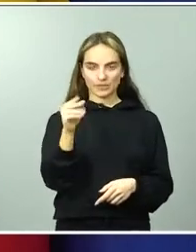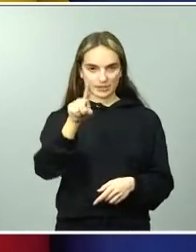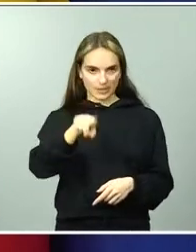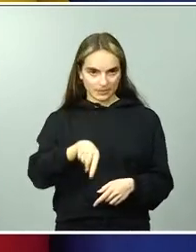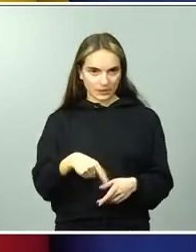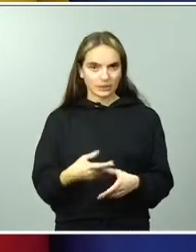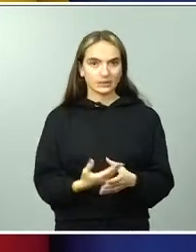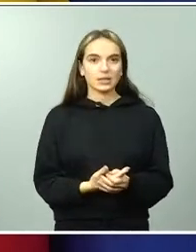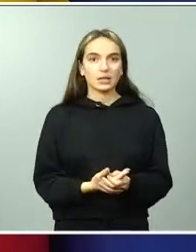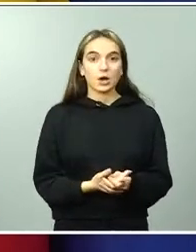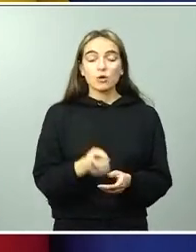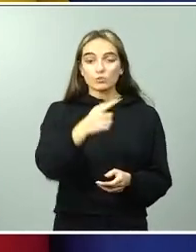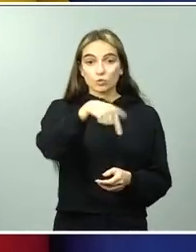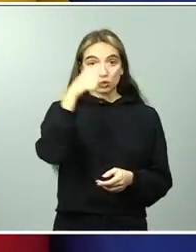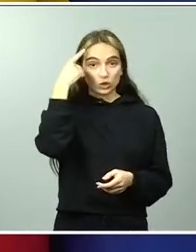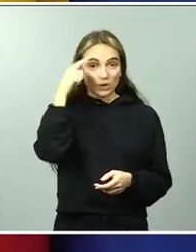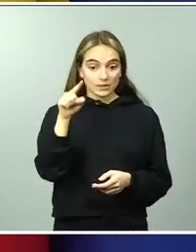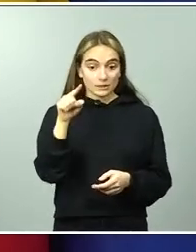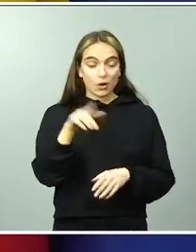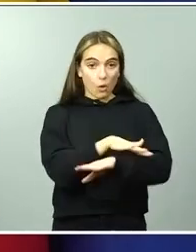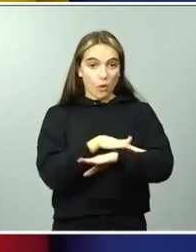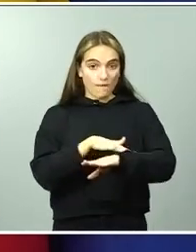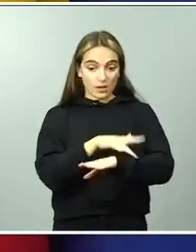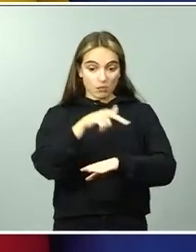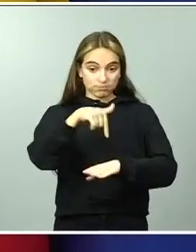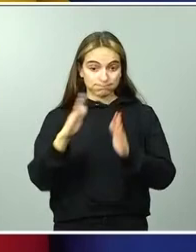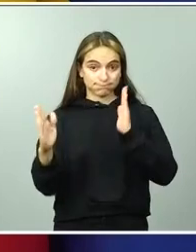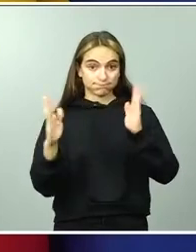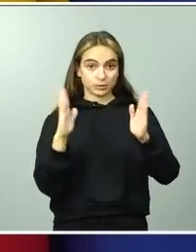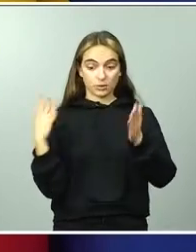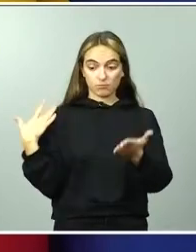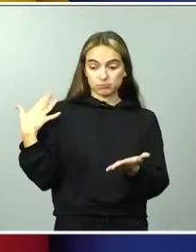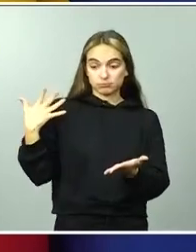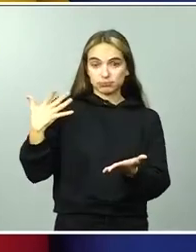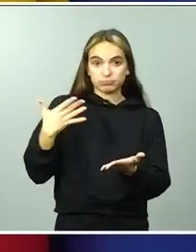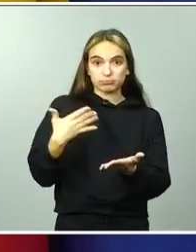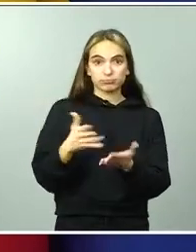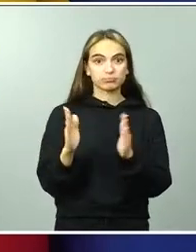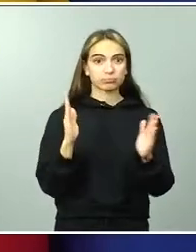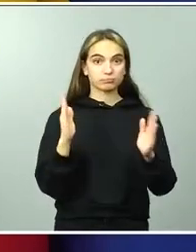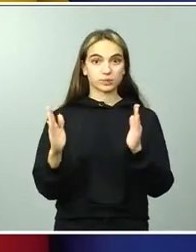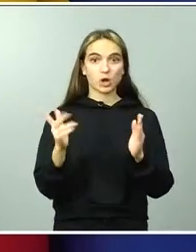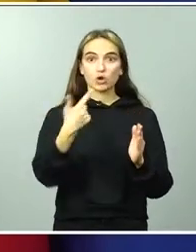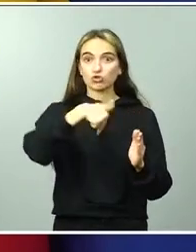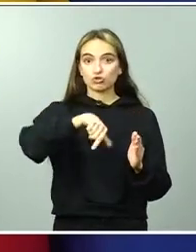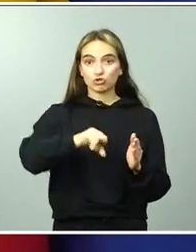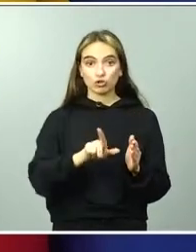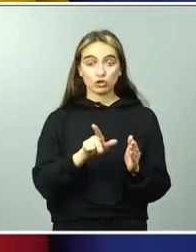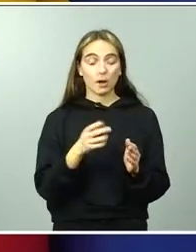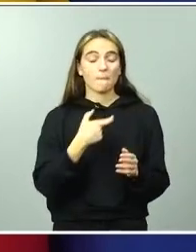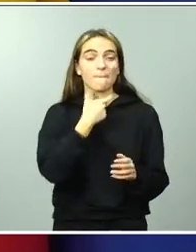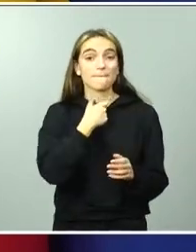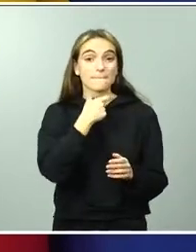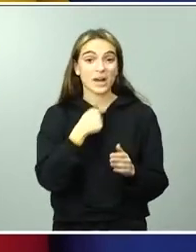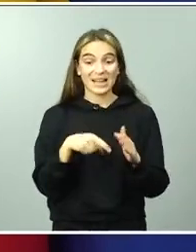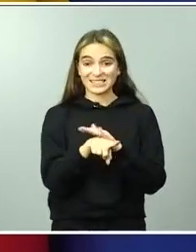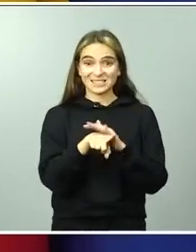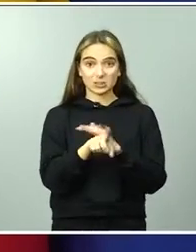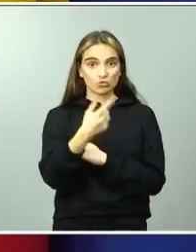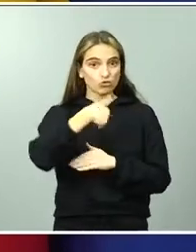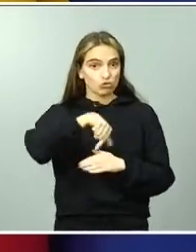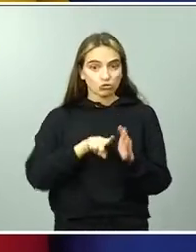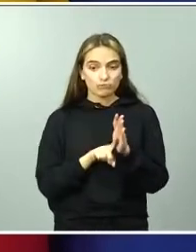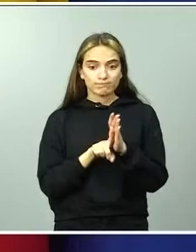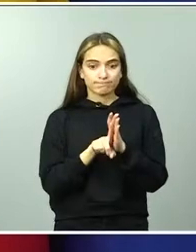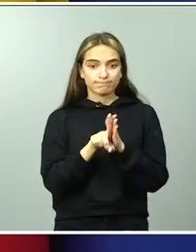legislatura, hemos intentado mejorar la gestión de las becas. Es decir, que nuestros estudiantes conocieran antes con